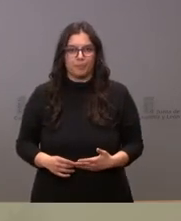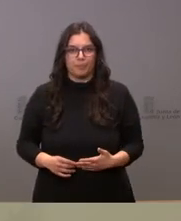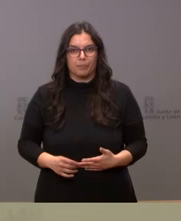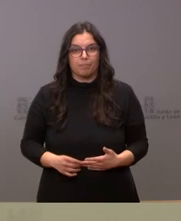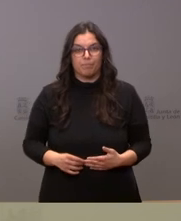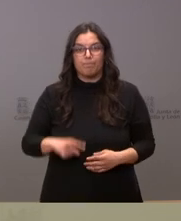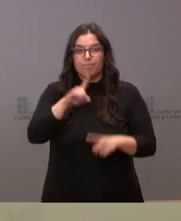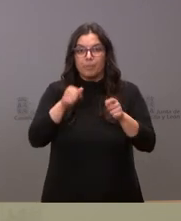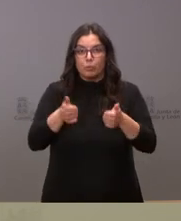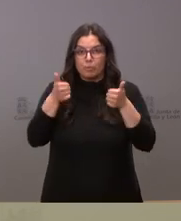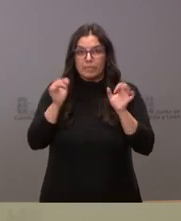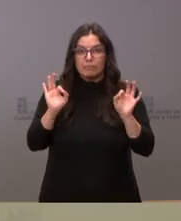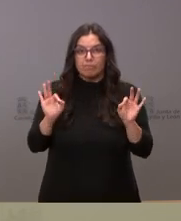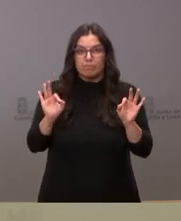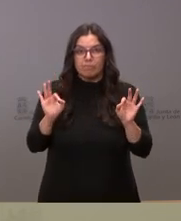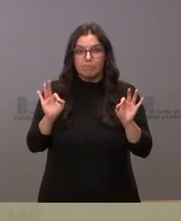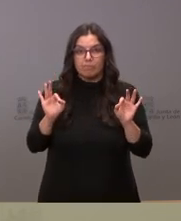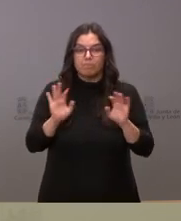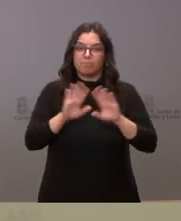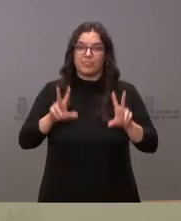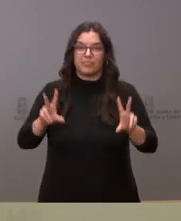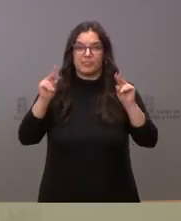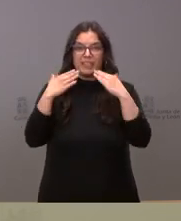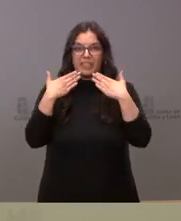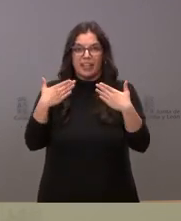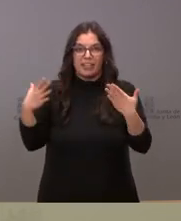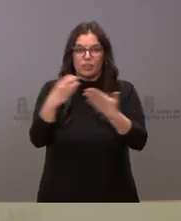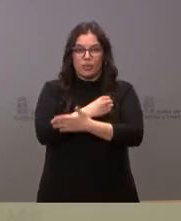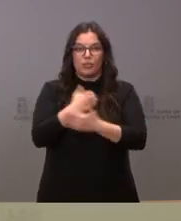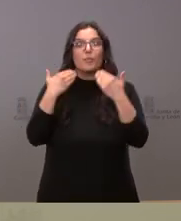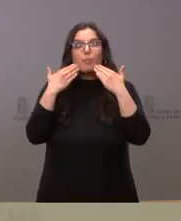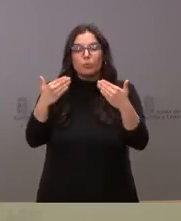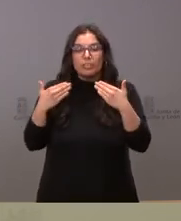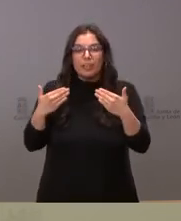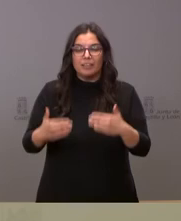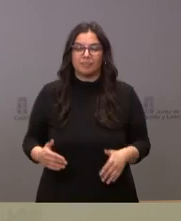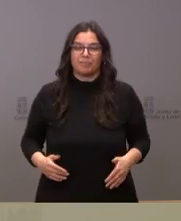¿Alguna pregunta más? Pues aquí terminamos gracias a todos Muchas gracias